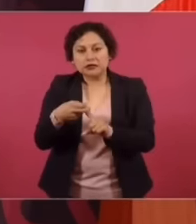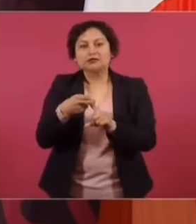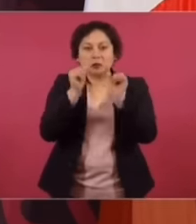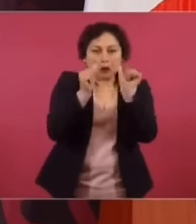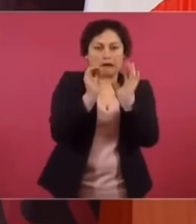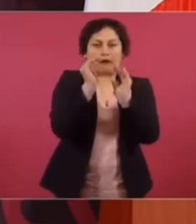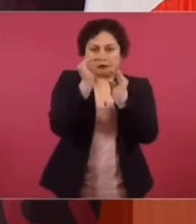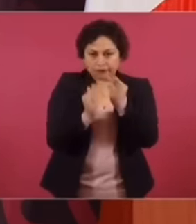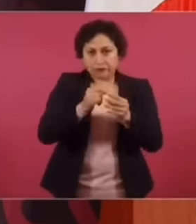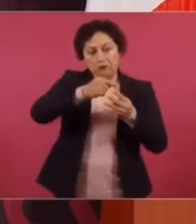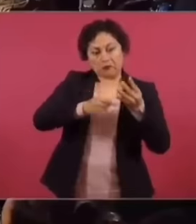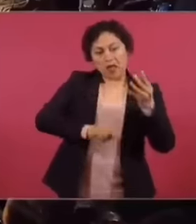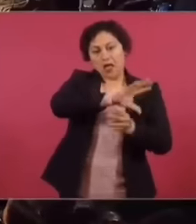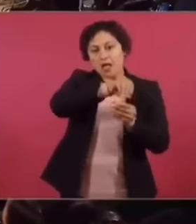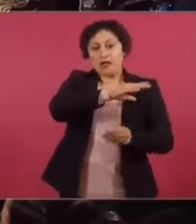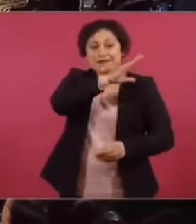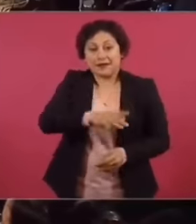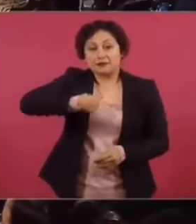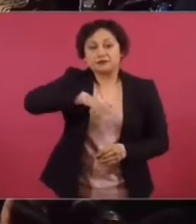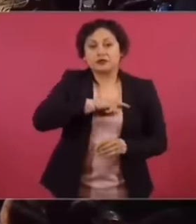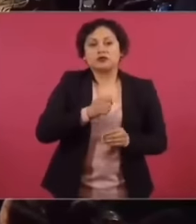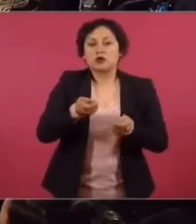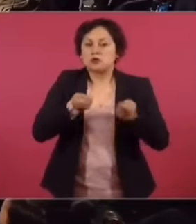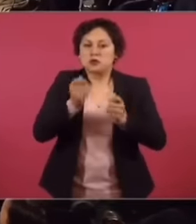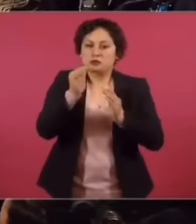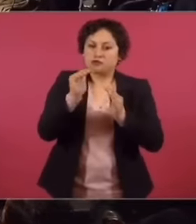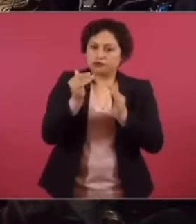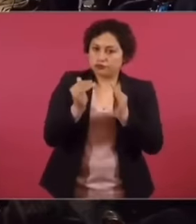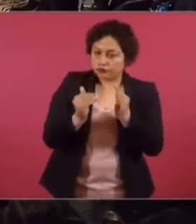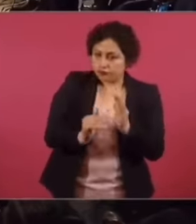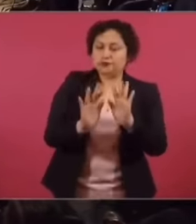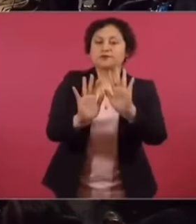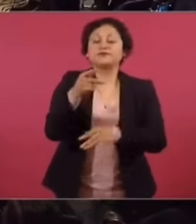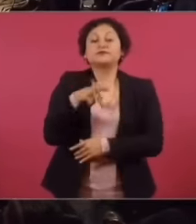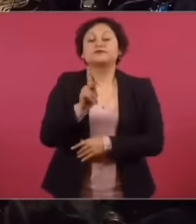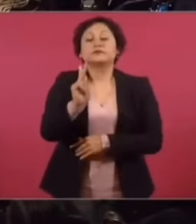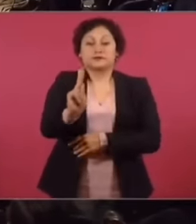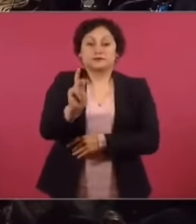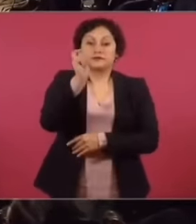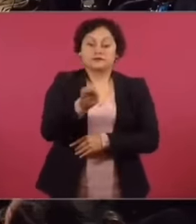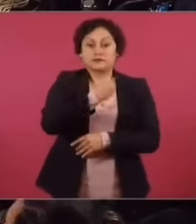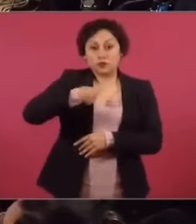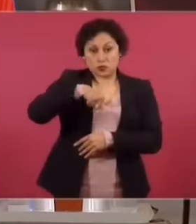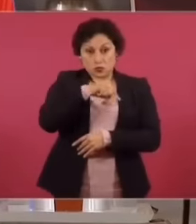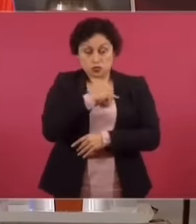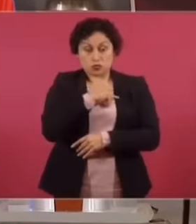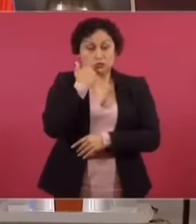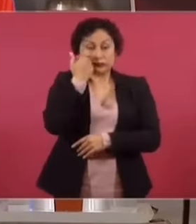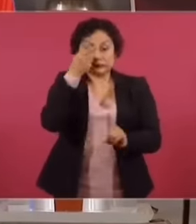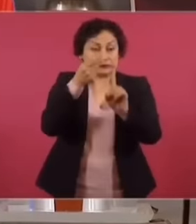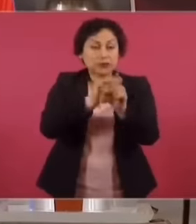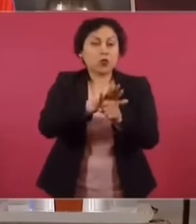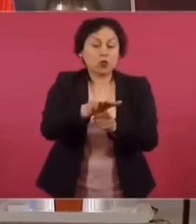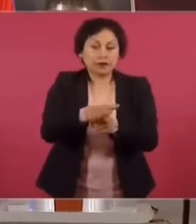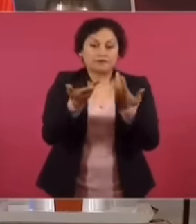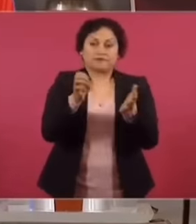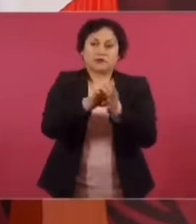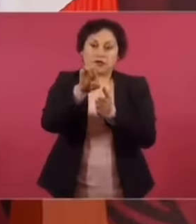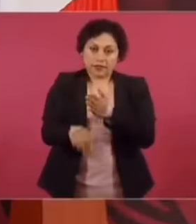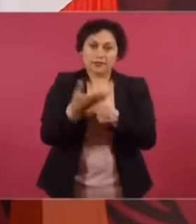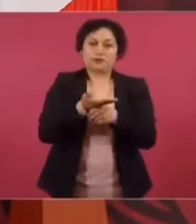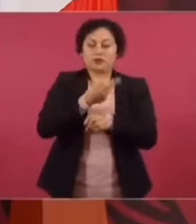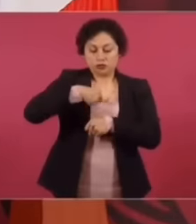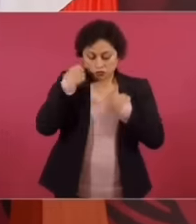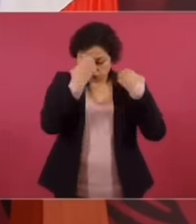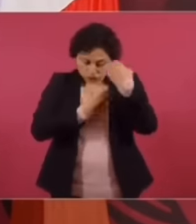En general, hemos avanzado. Yo tengo y otros ya. No es para nosotros motivo de revisión,